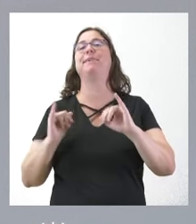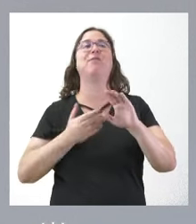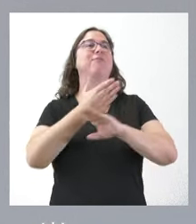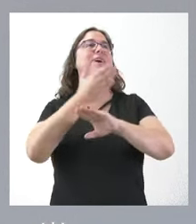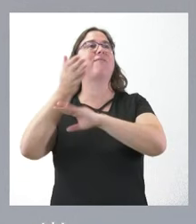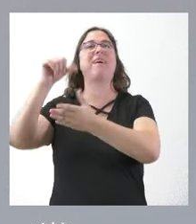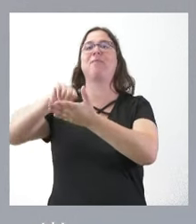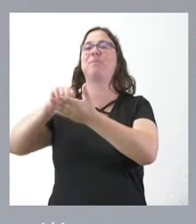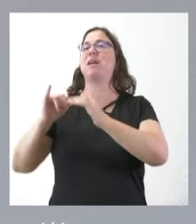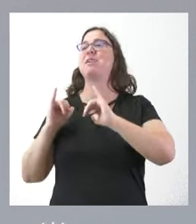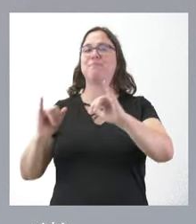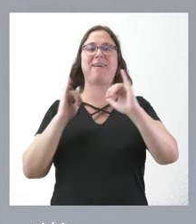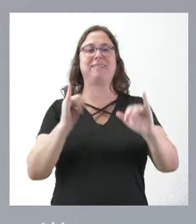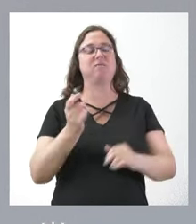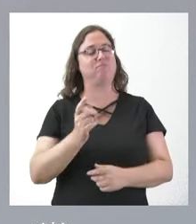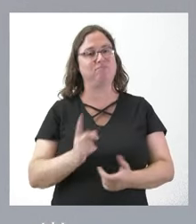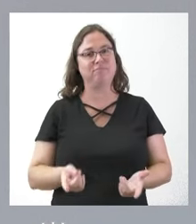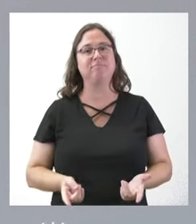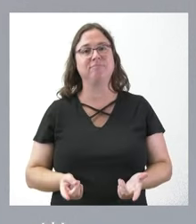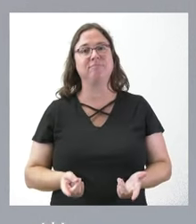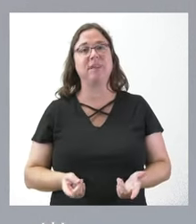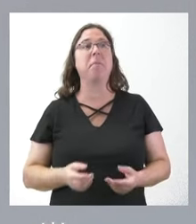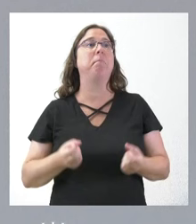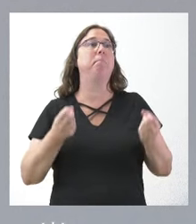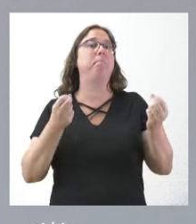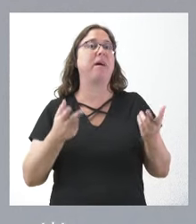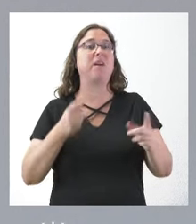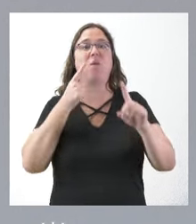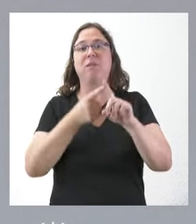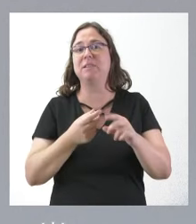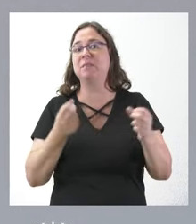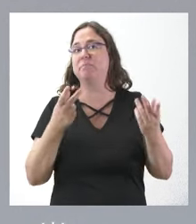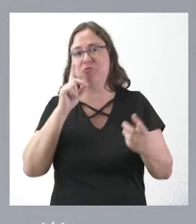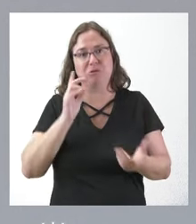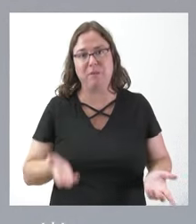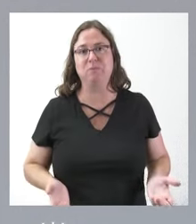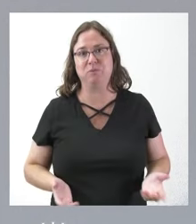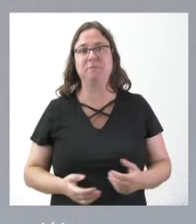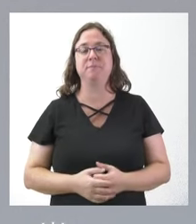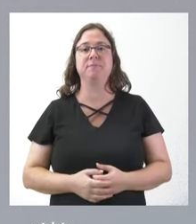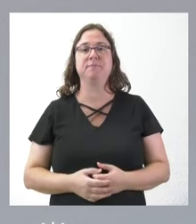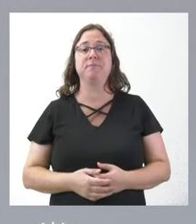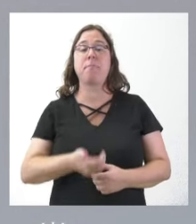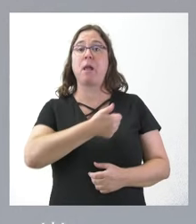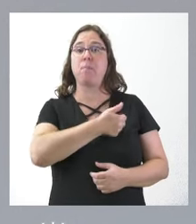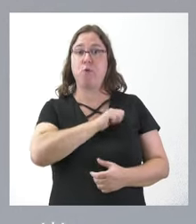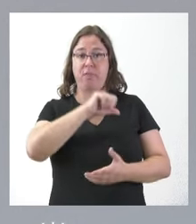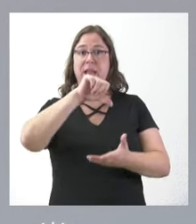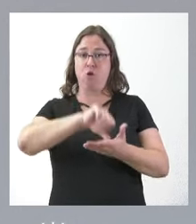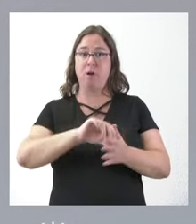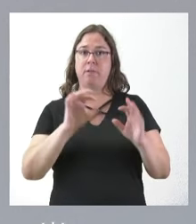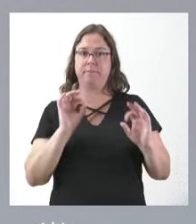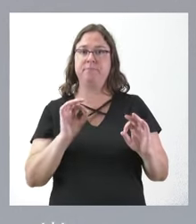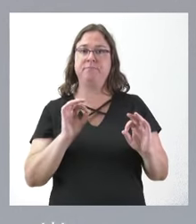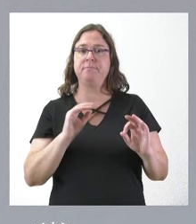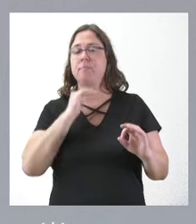capitales de provincia, sin saber muy bien con qué finalidad. La policía local es un elemento